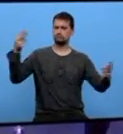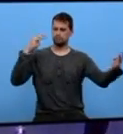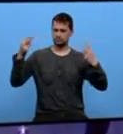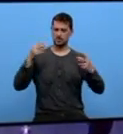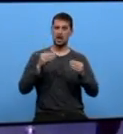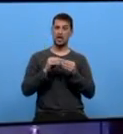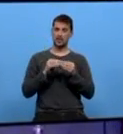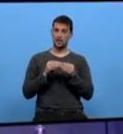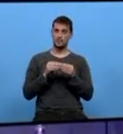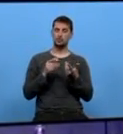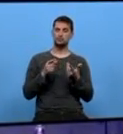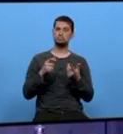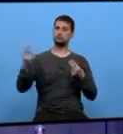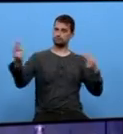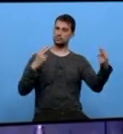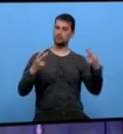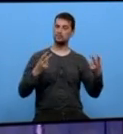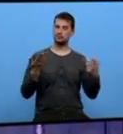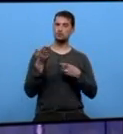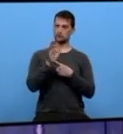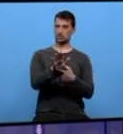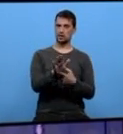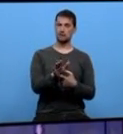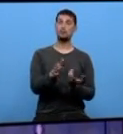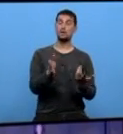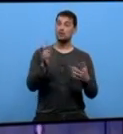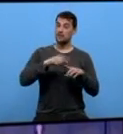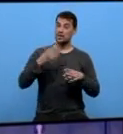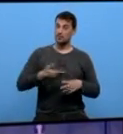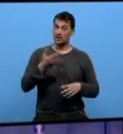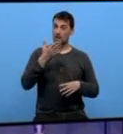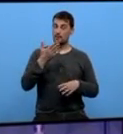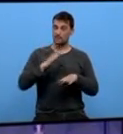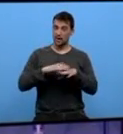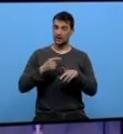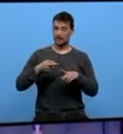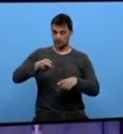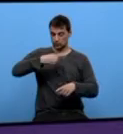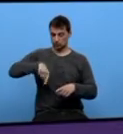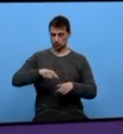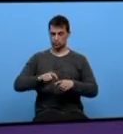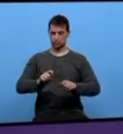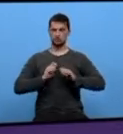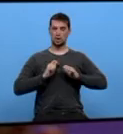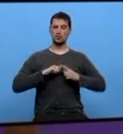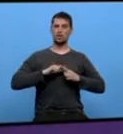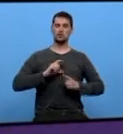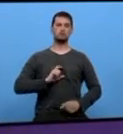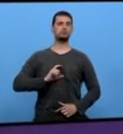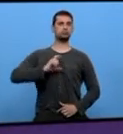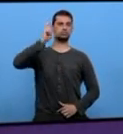nos facemos pero é tamén importante para que nos mismos nos creamos o que facemos e podamos ar porque a veces